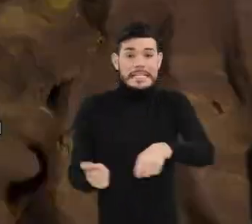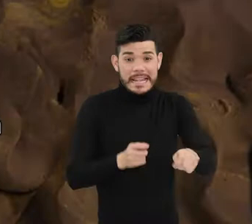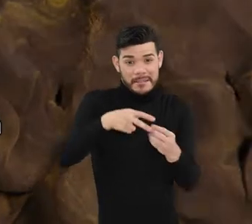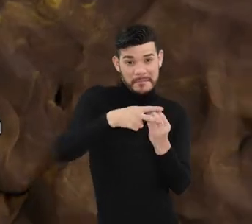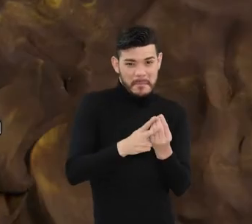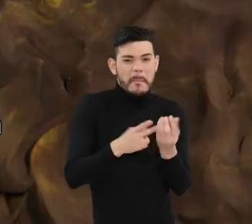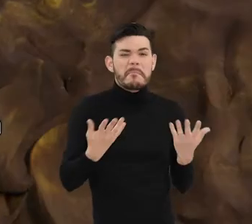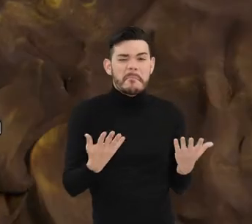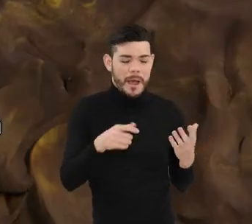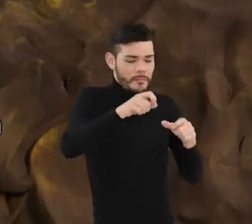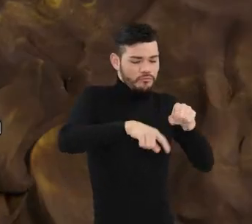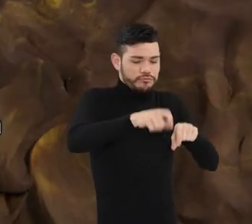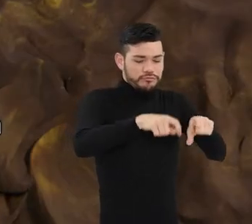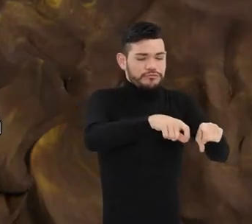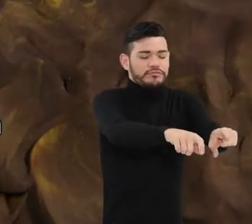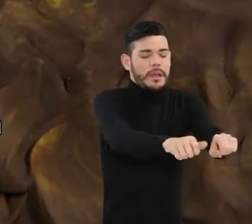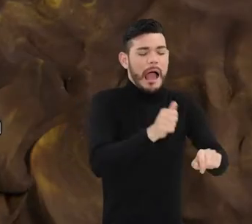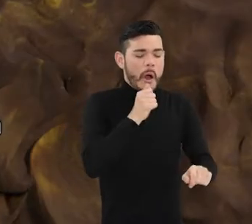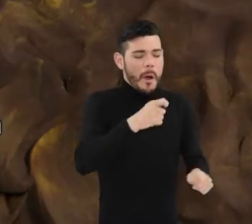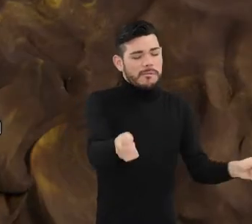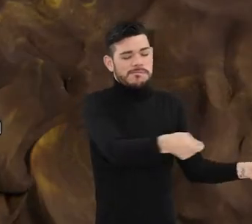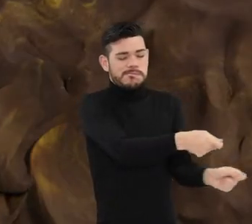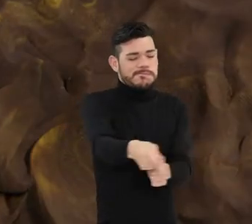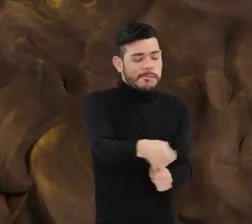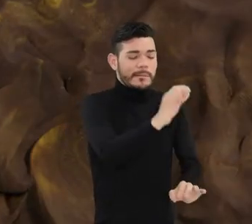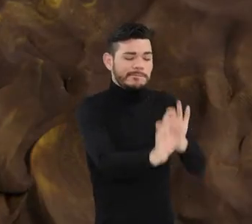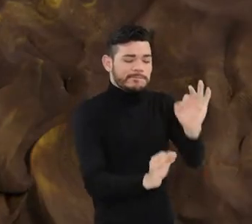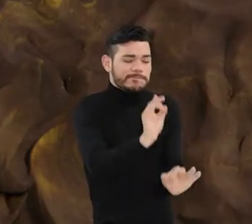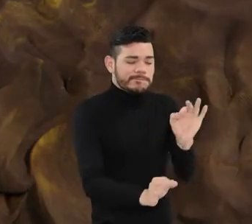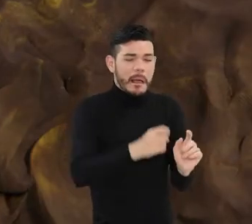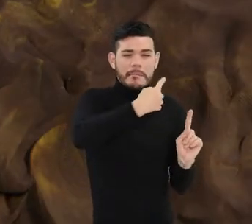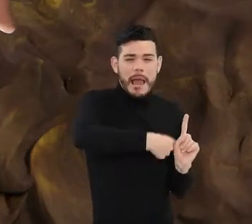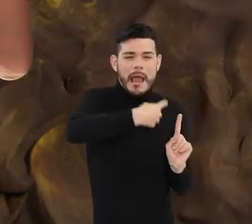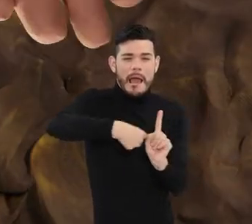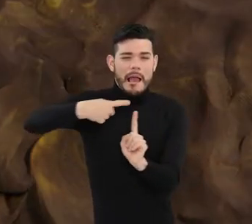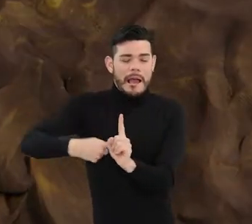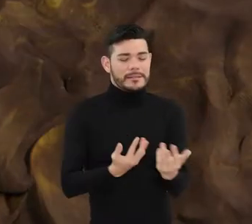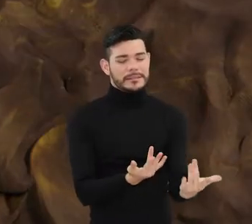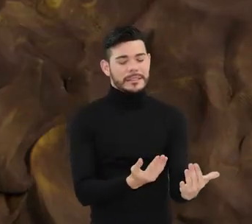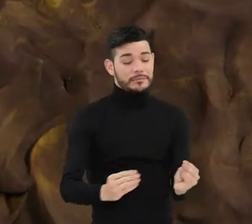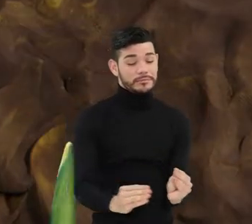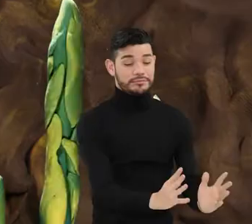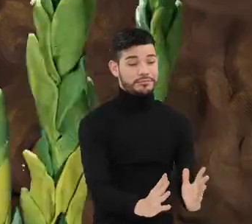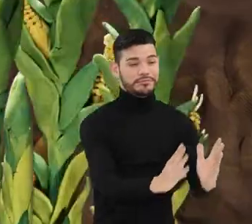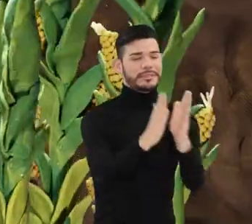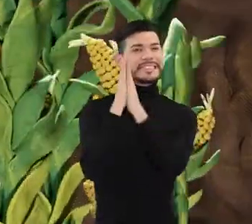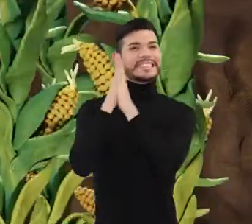para sembrar las semillas que regará y cuidará por meses, esperando con ilusión la cosecha.